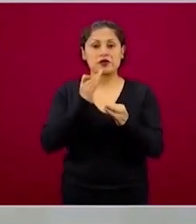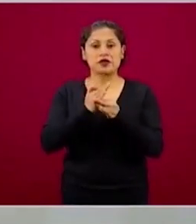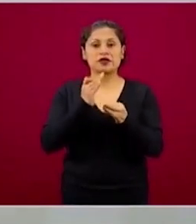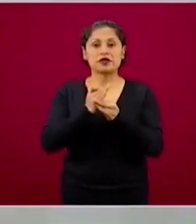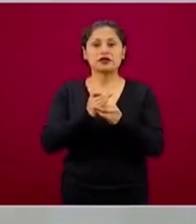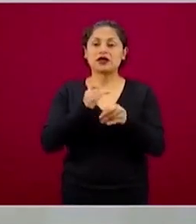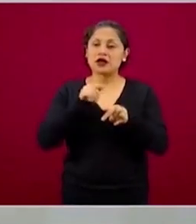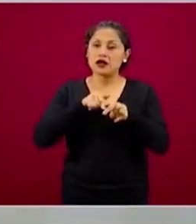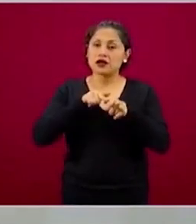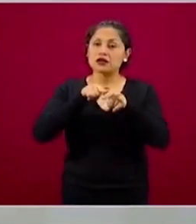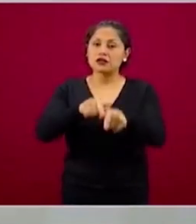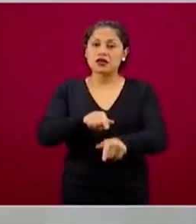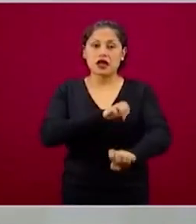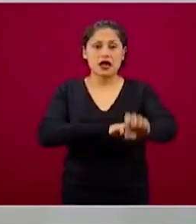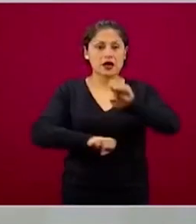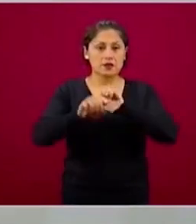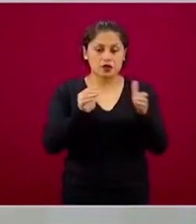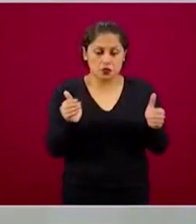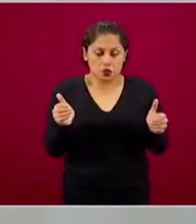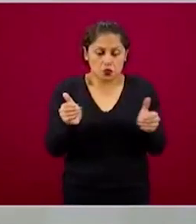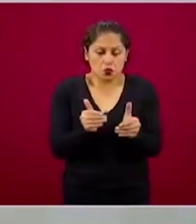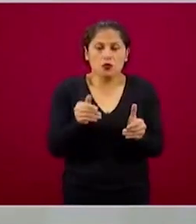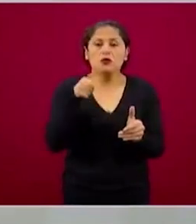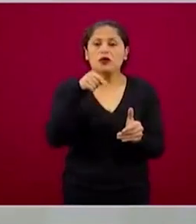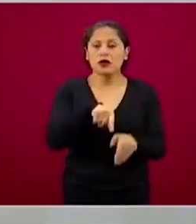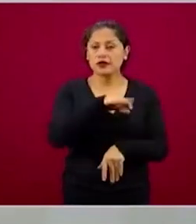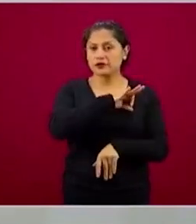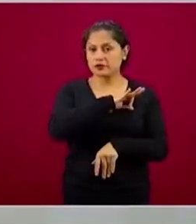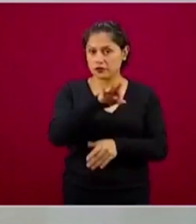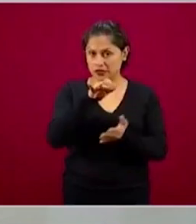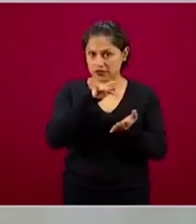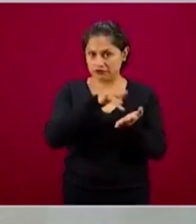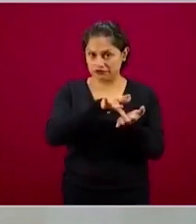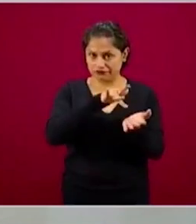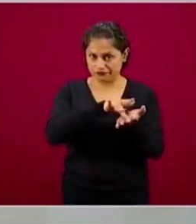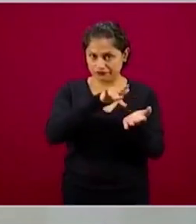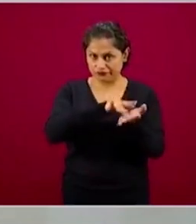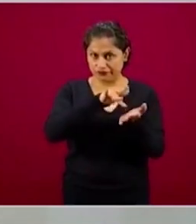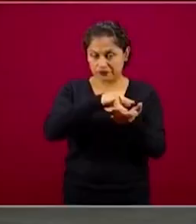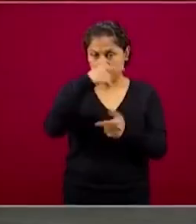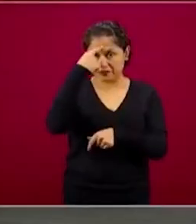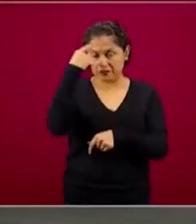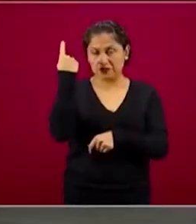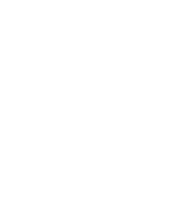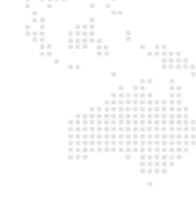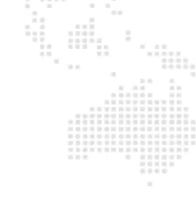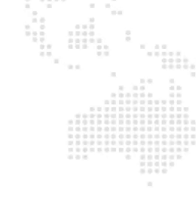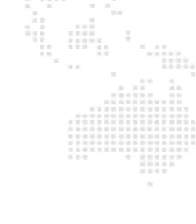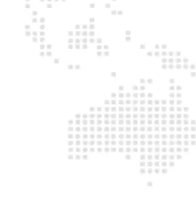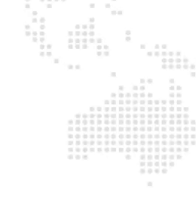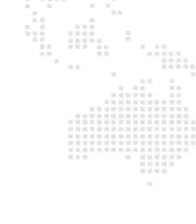estas microempresas para que puedan seguir adelante en el momento de la recuperación.